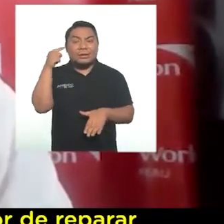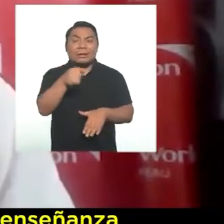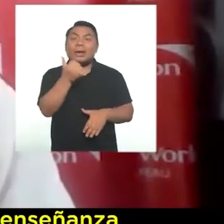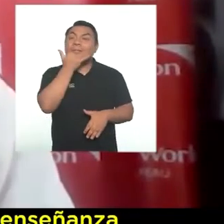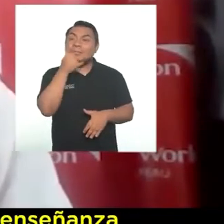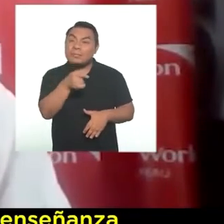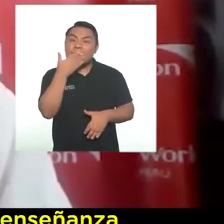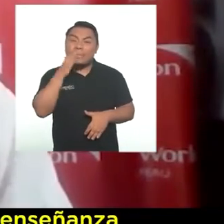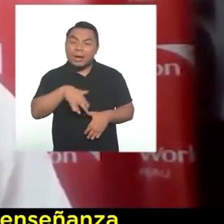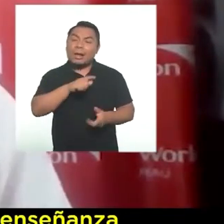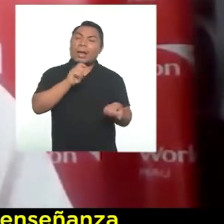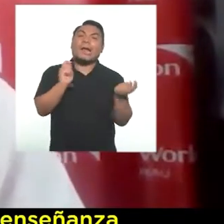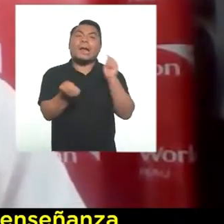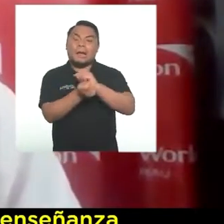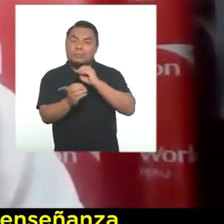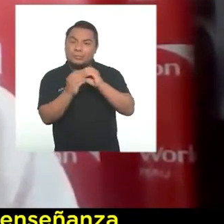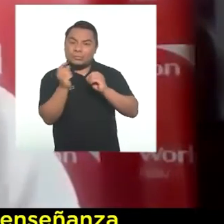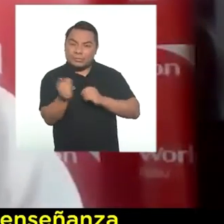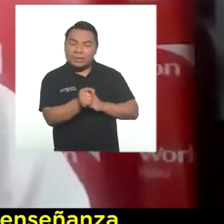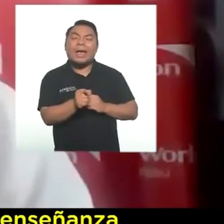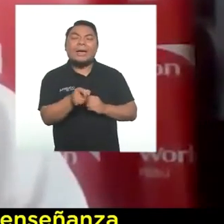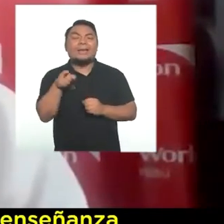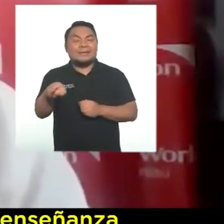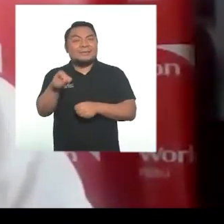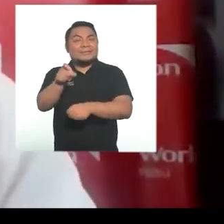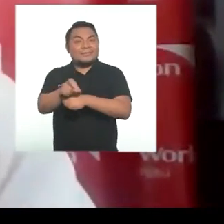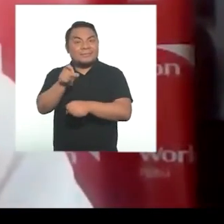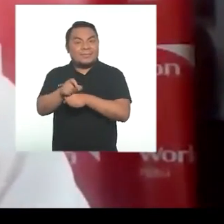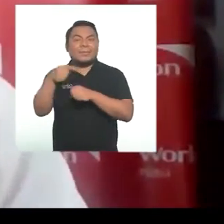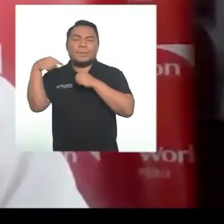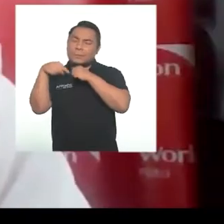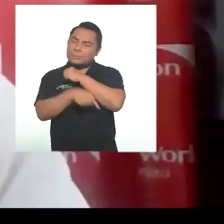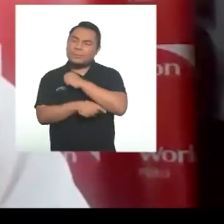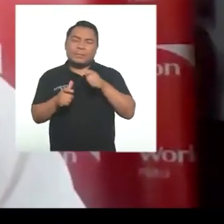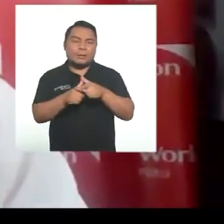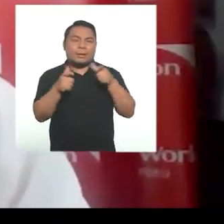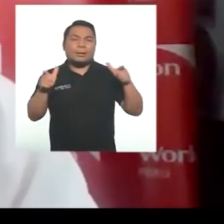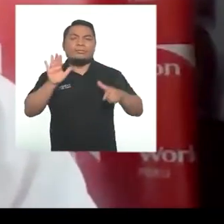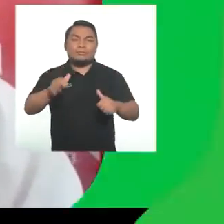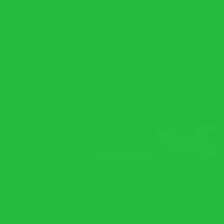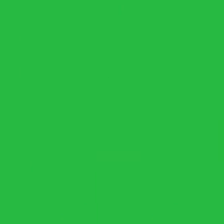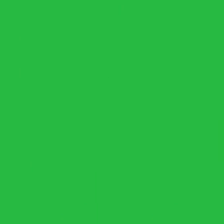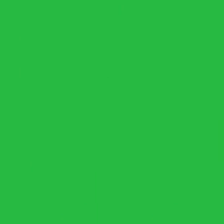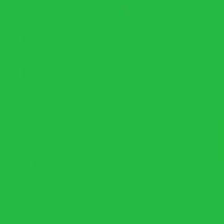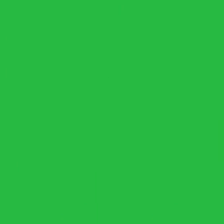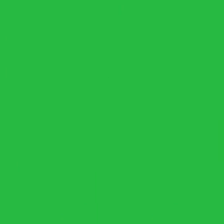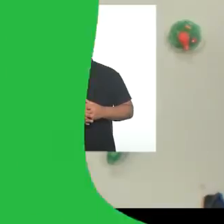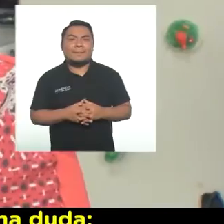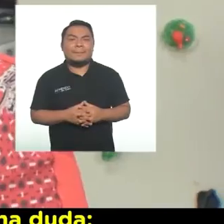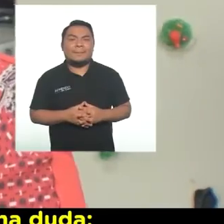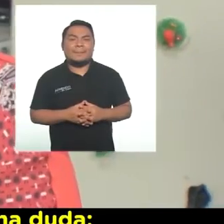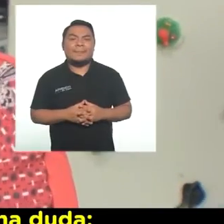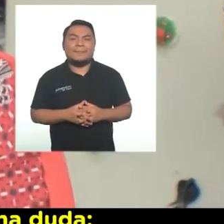reparar lo que se hizo mal, pues les estamos dando una enseñanza profunda y grande para sus vidas.